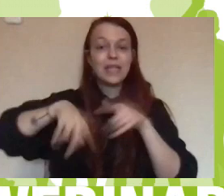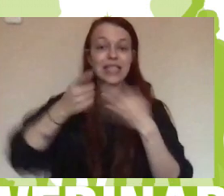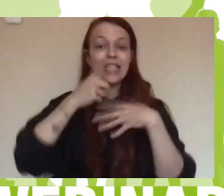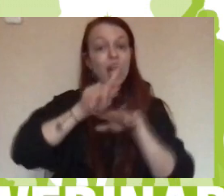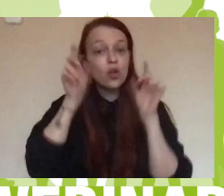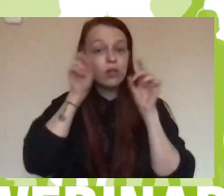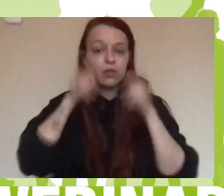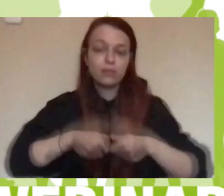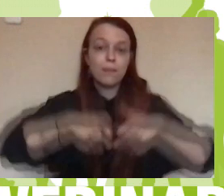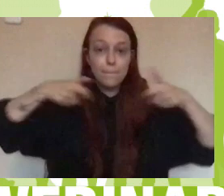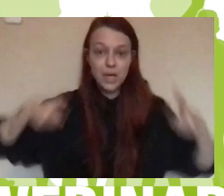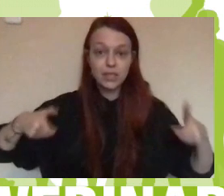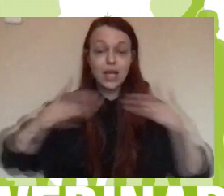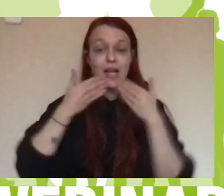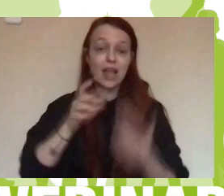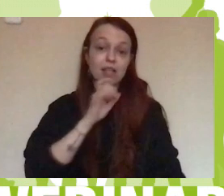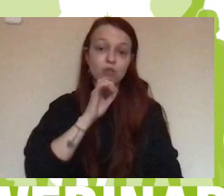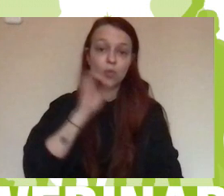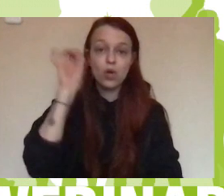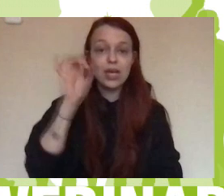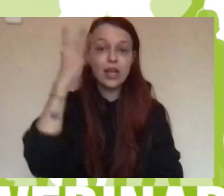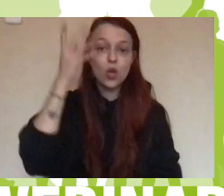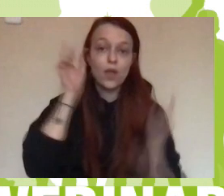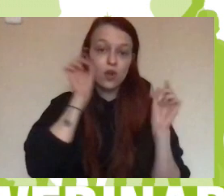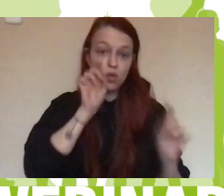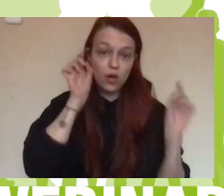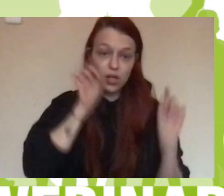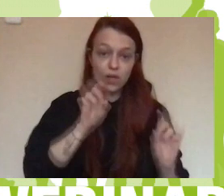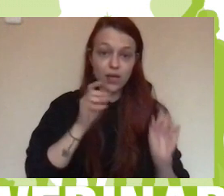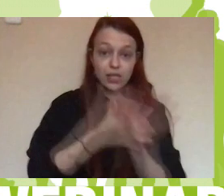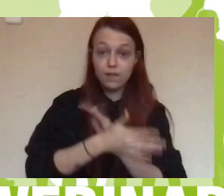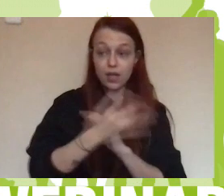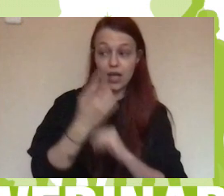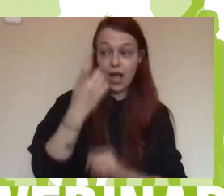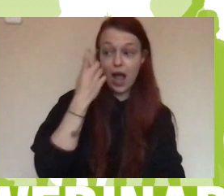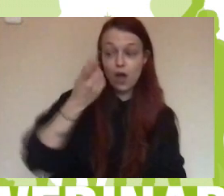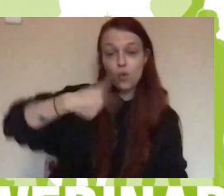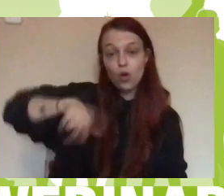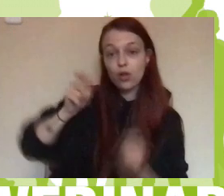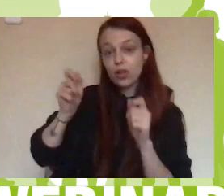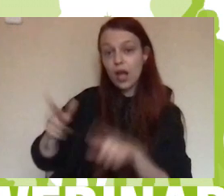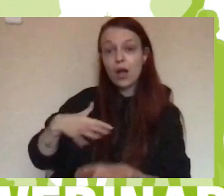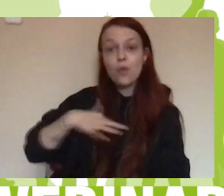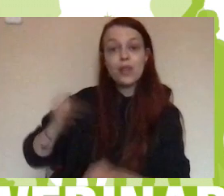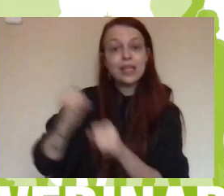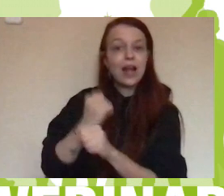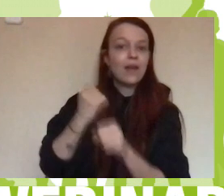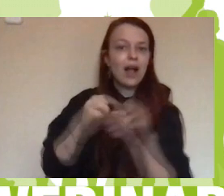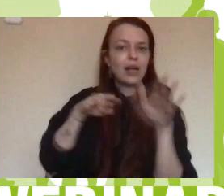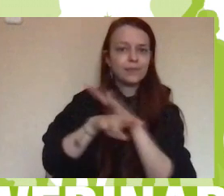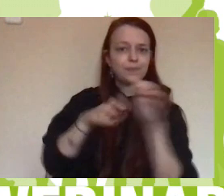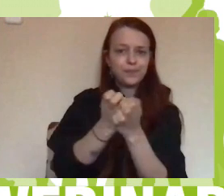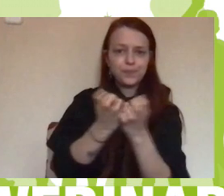con la innovación educativa, con facilitarles al alumnado la posibilidad de trabajar con múltiples recursos,